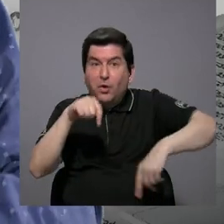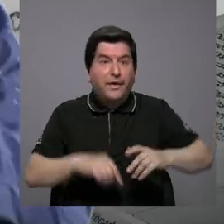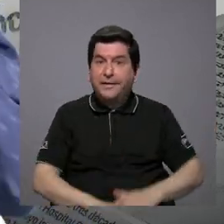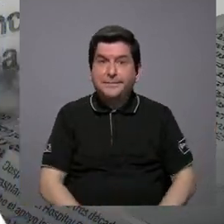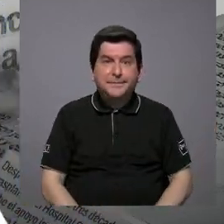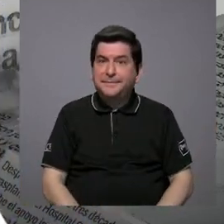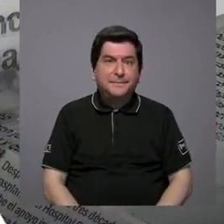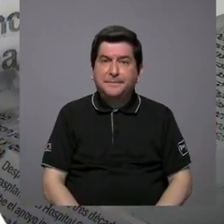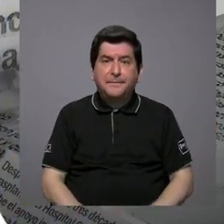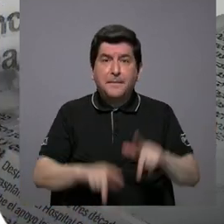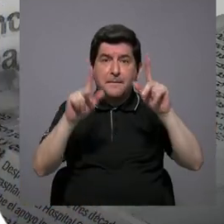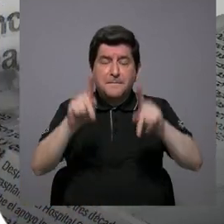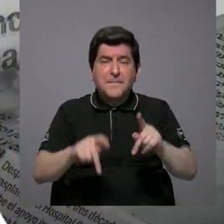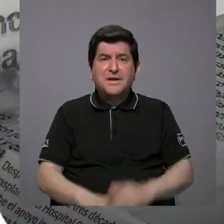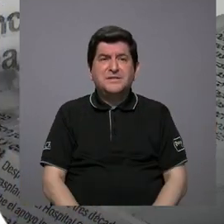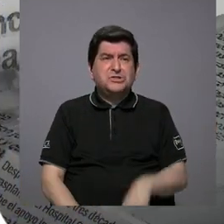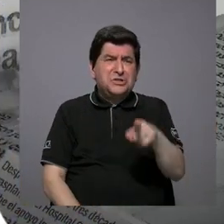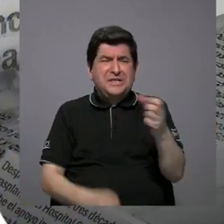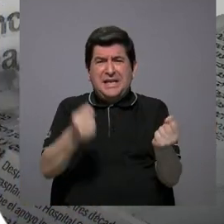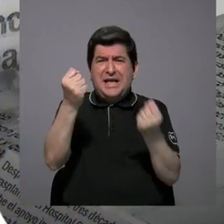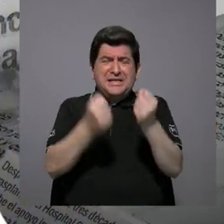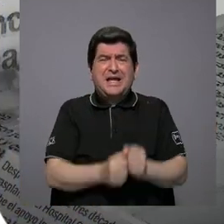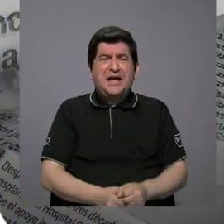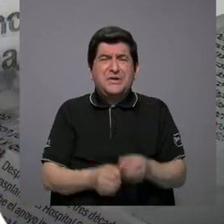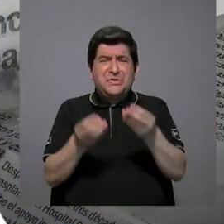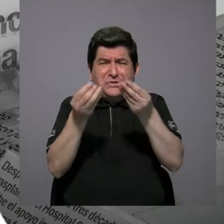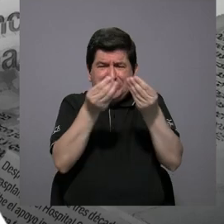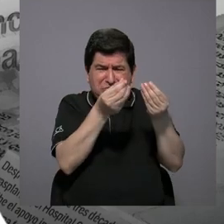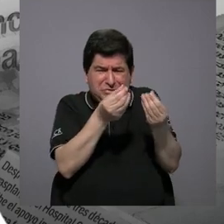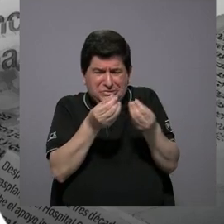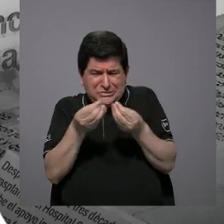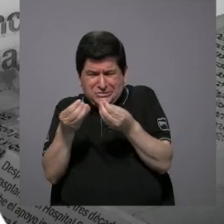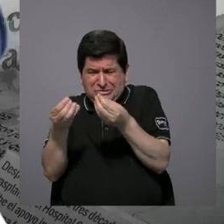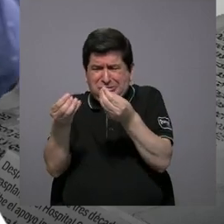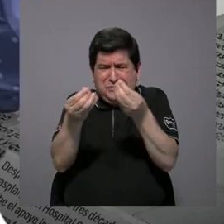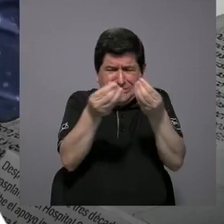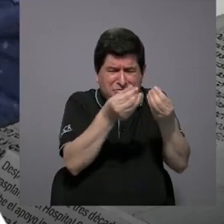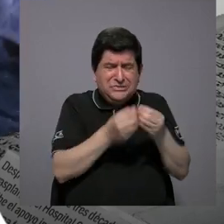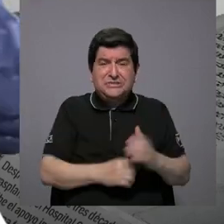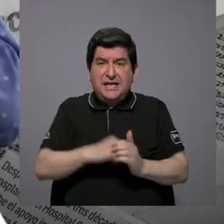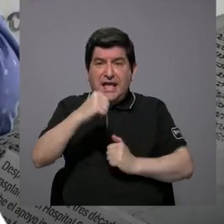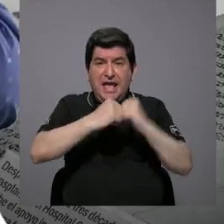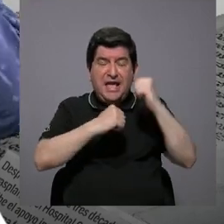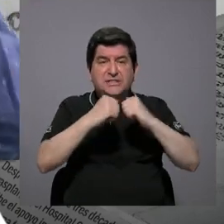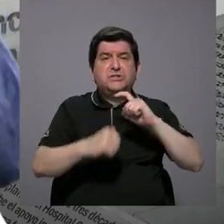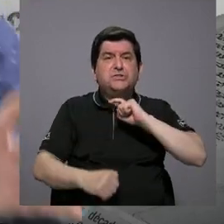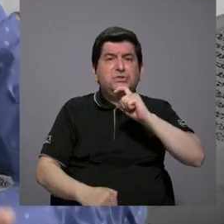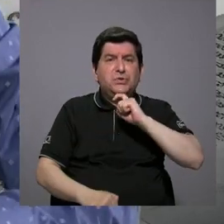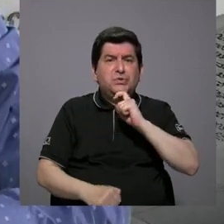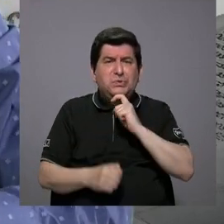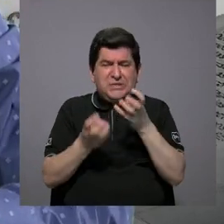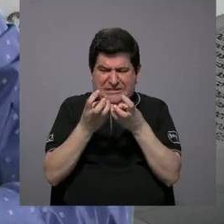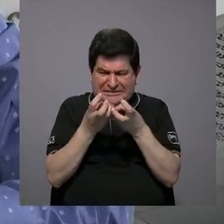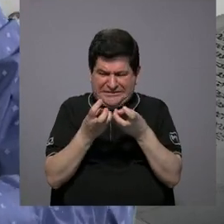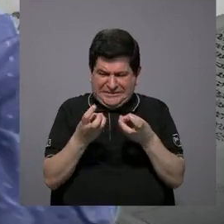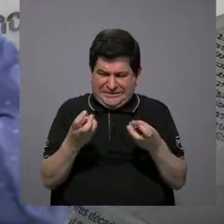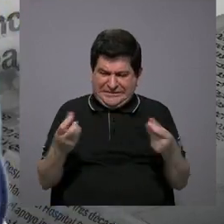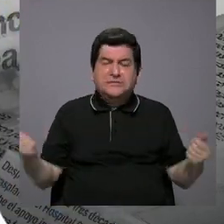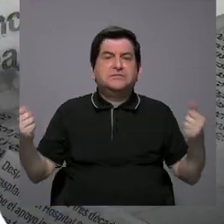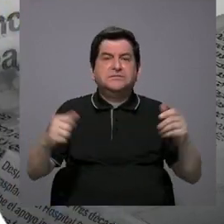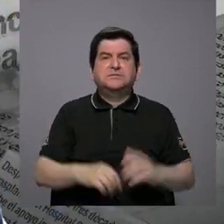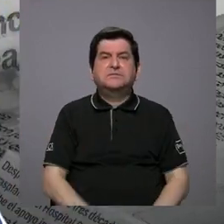La gente amanece con los carros llenos de hollín, las estructuras metálicas están podridas,